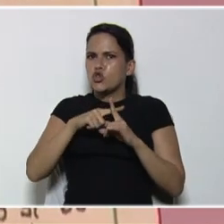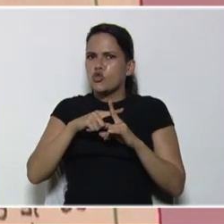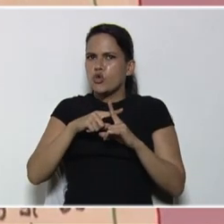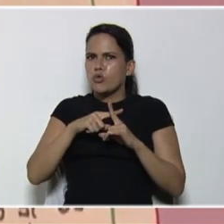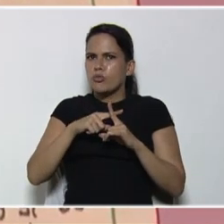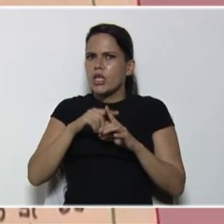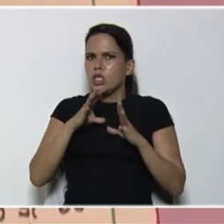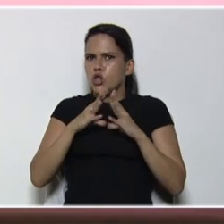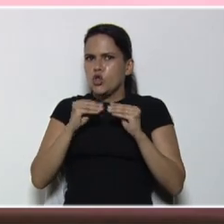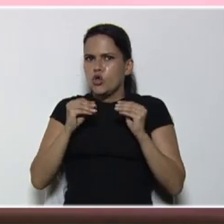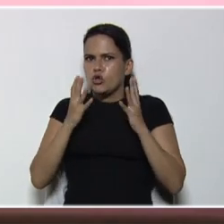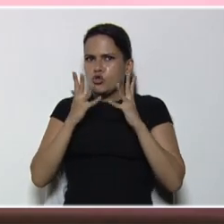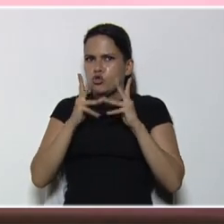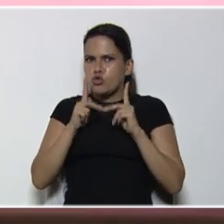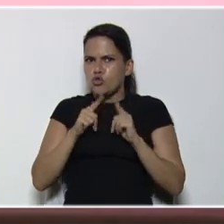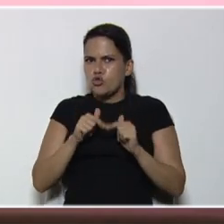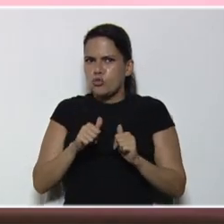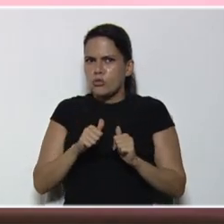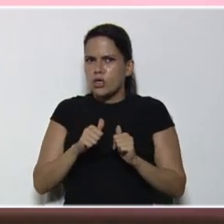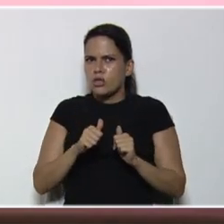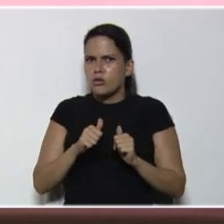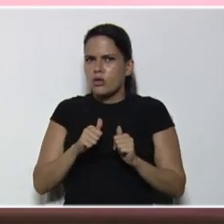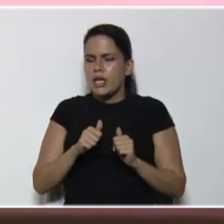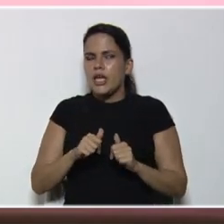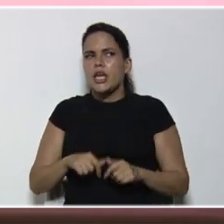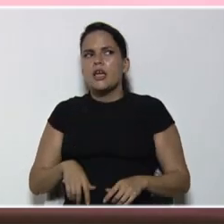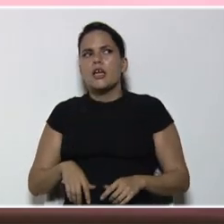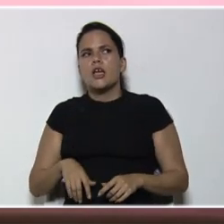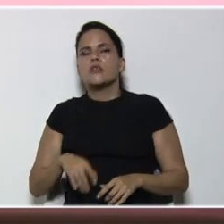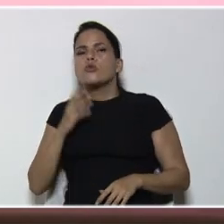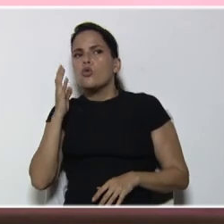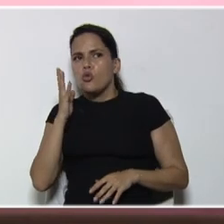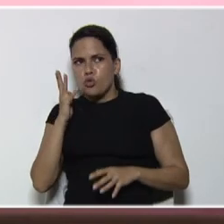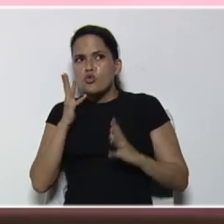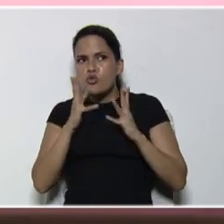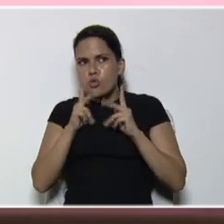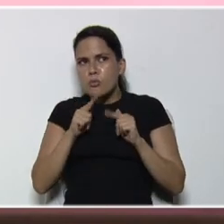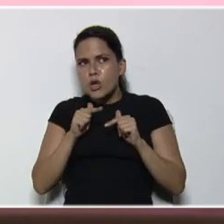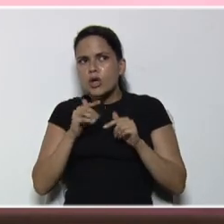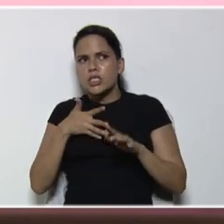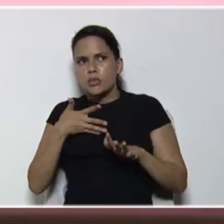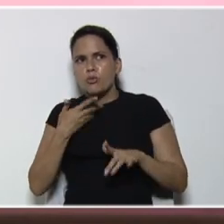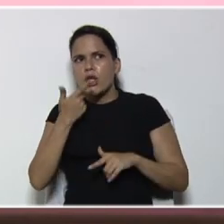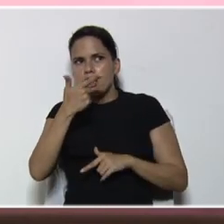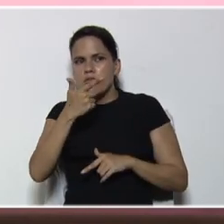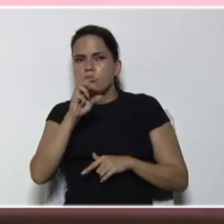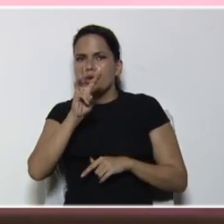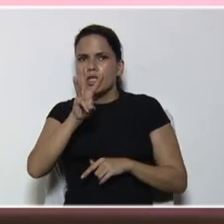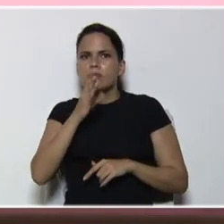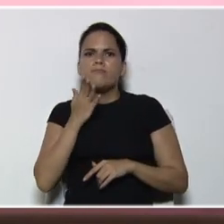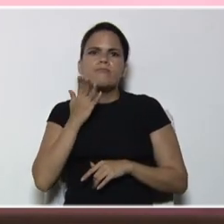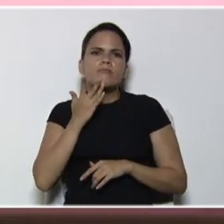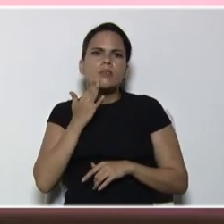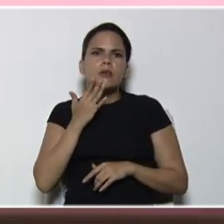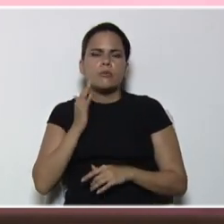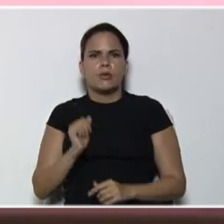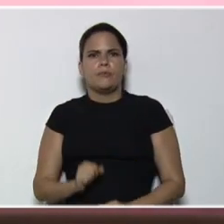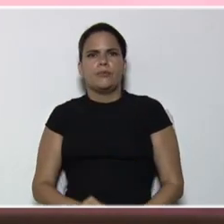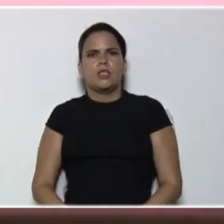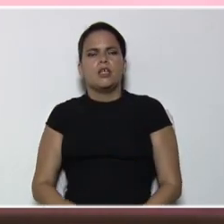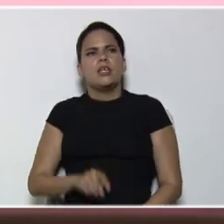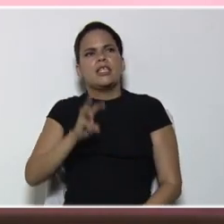dígitos, es divisible, por el número tres, ejemplo, el